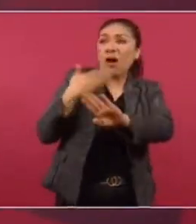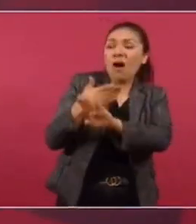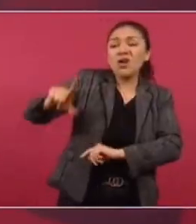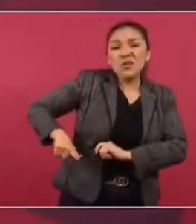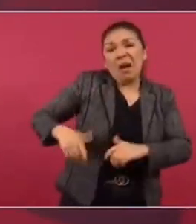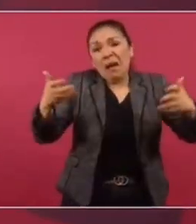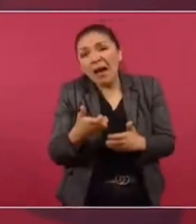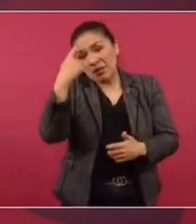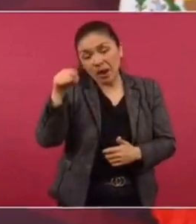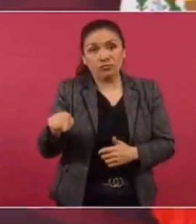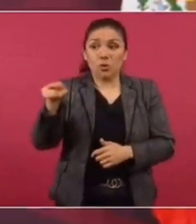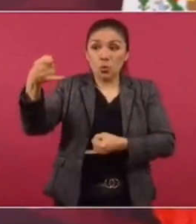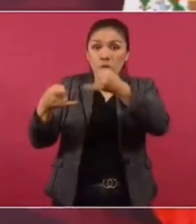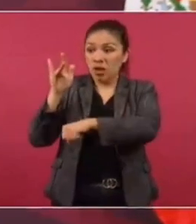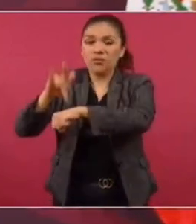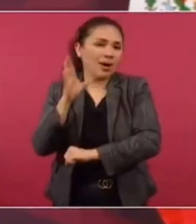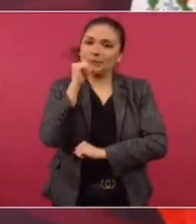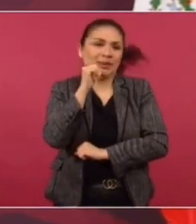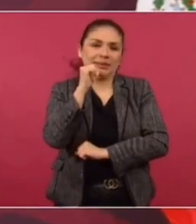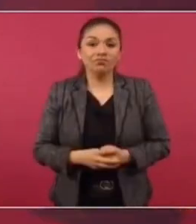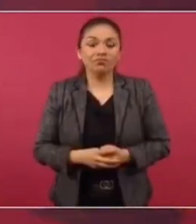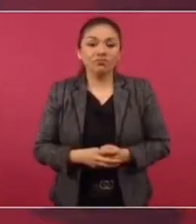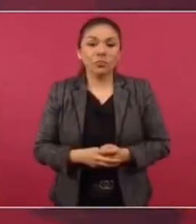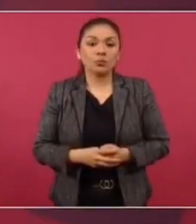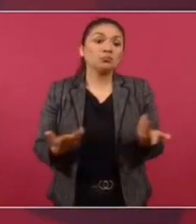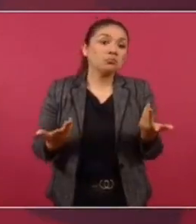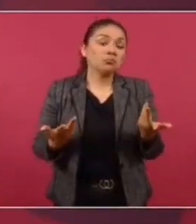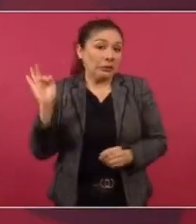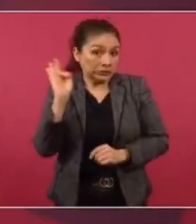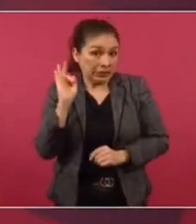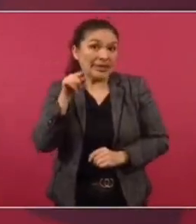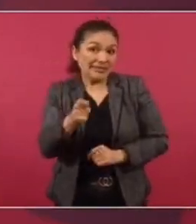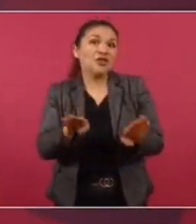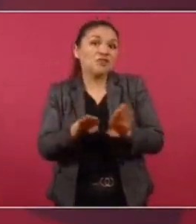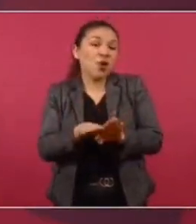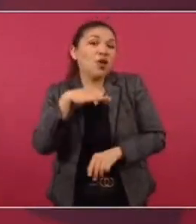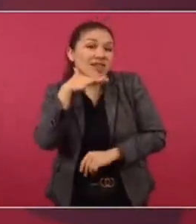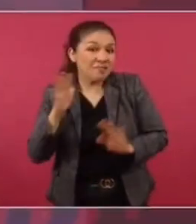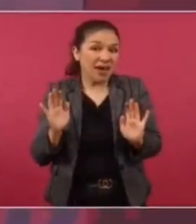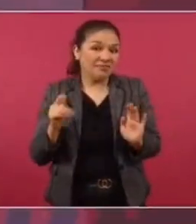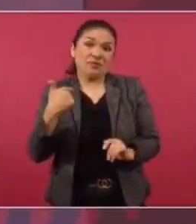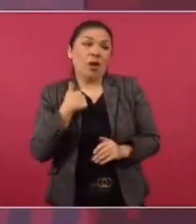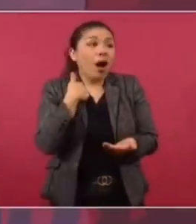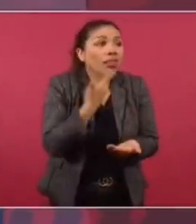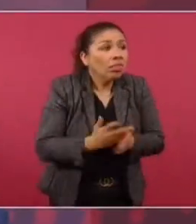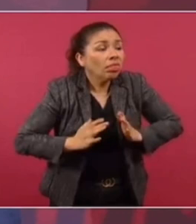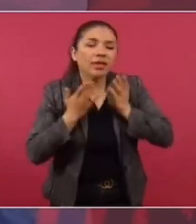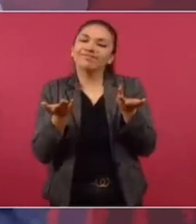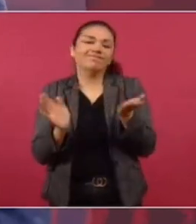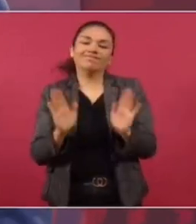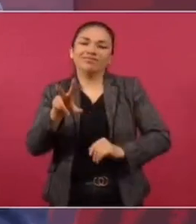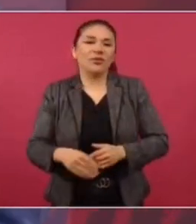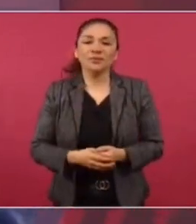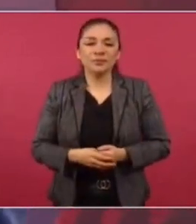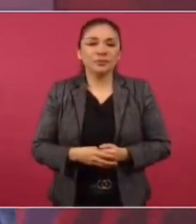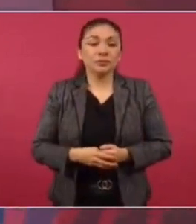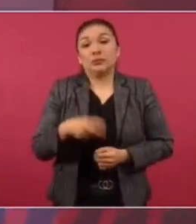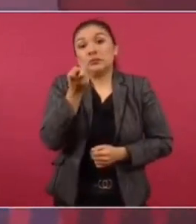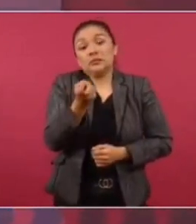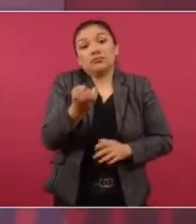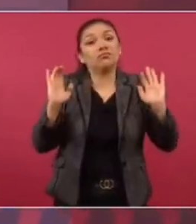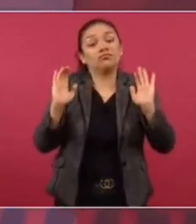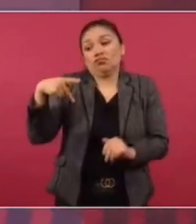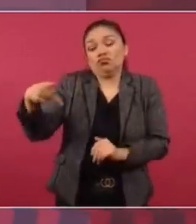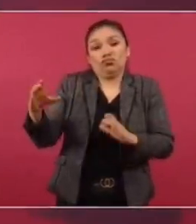¿no? El Poder Judicial no se toca. A lo mejor es una trampa, nada más que no vamos a caer en eso. Eso corresponde